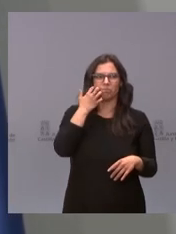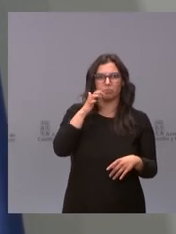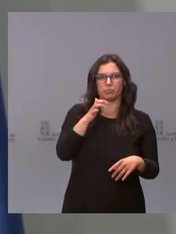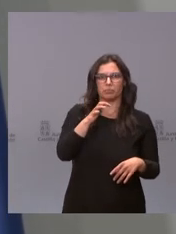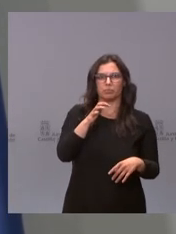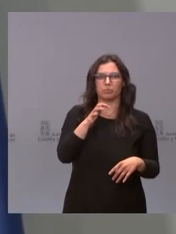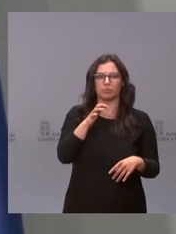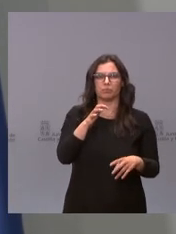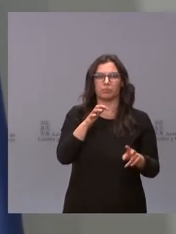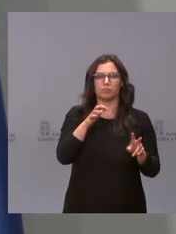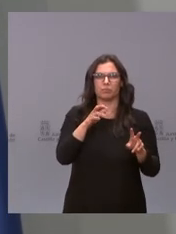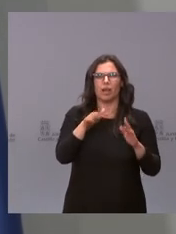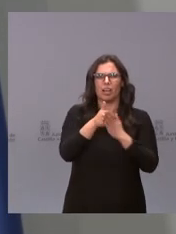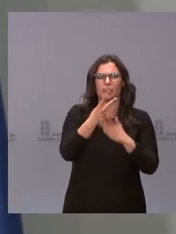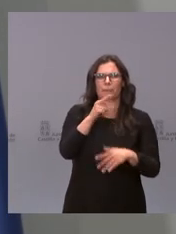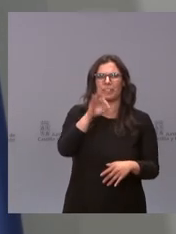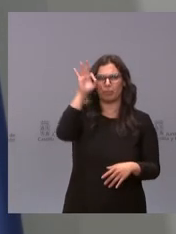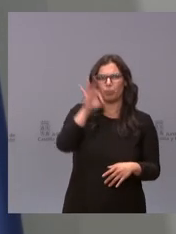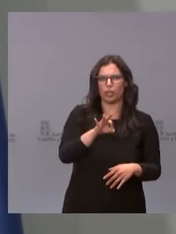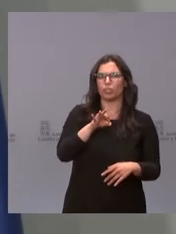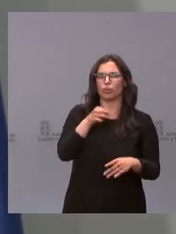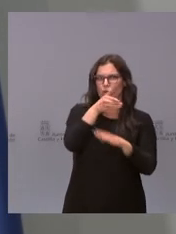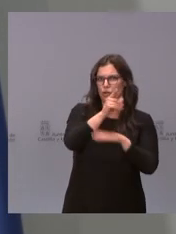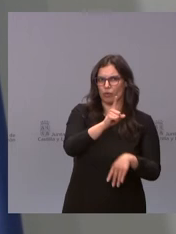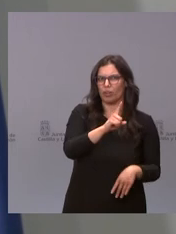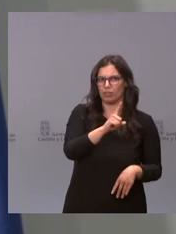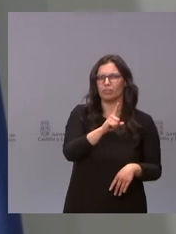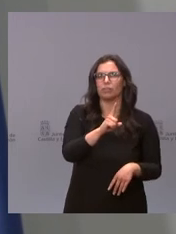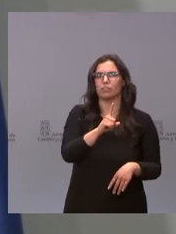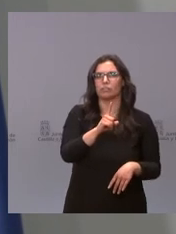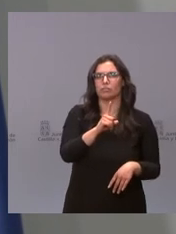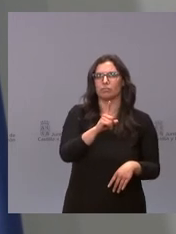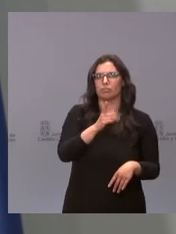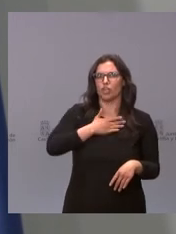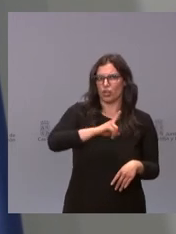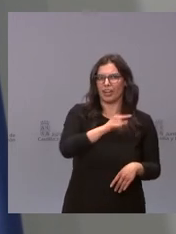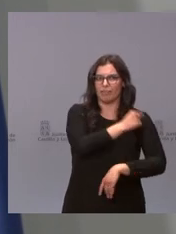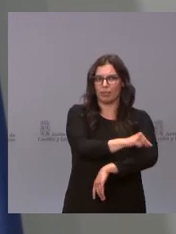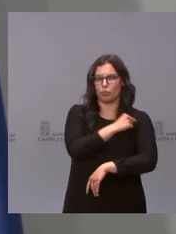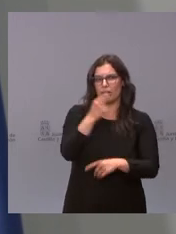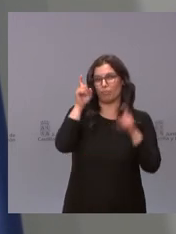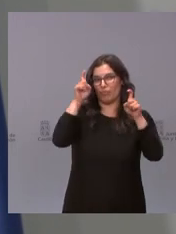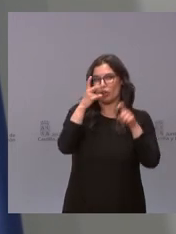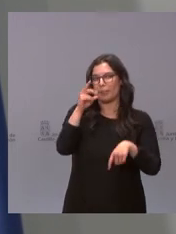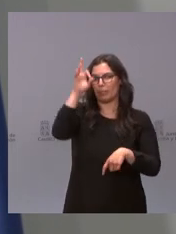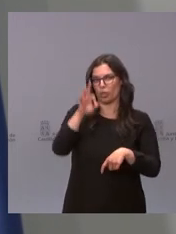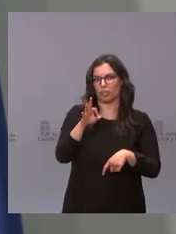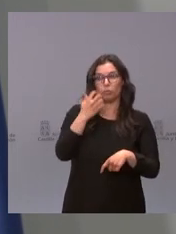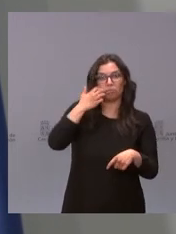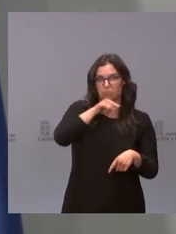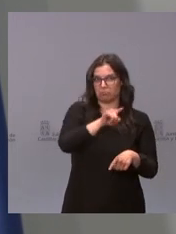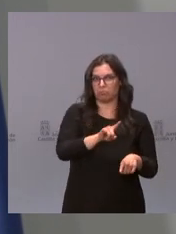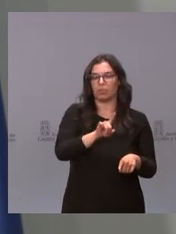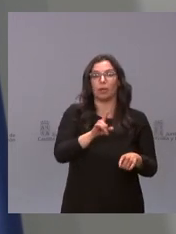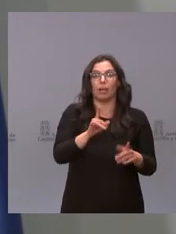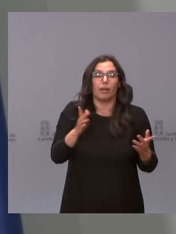negativa de hasta un 20% y eso puede haber influido pero todas las semanas habrá una provincia